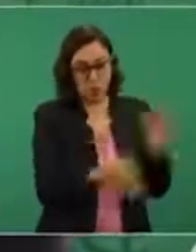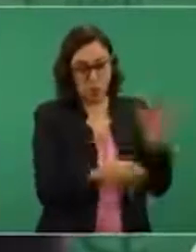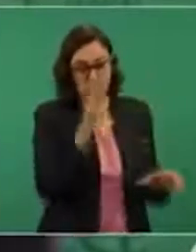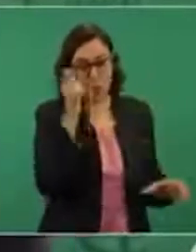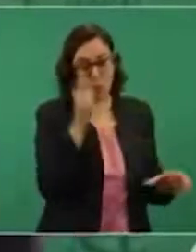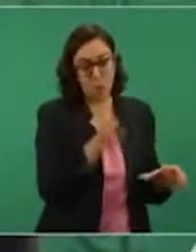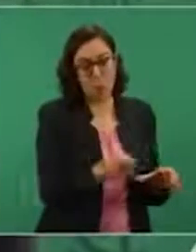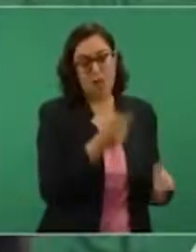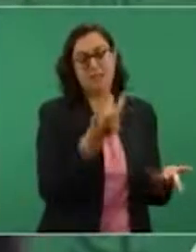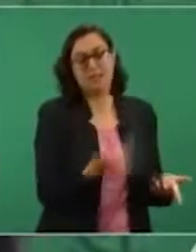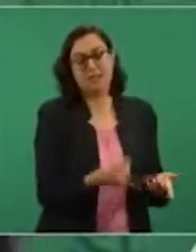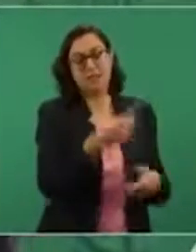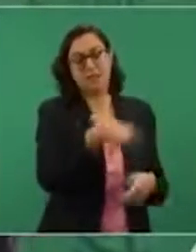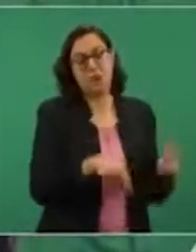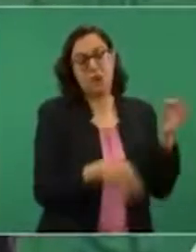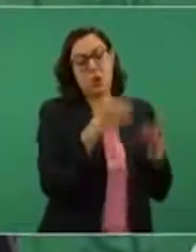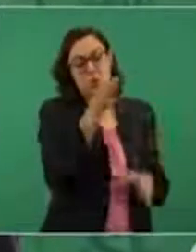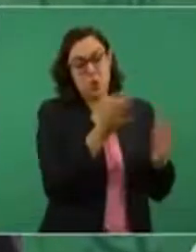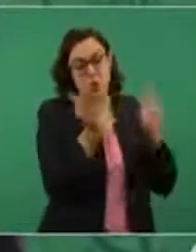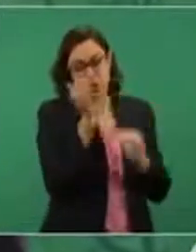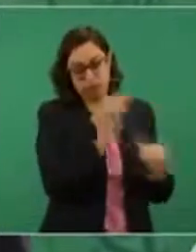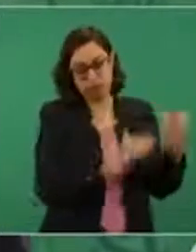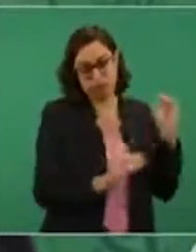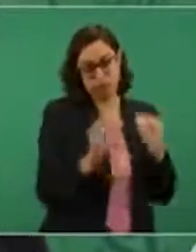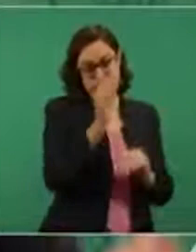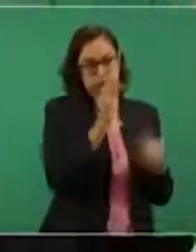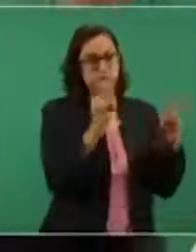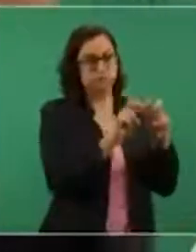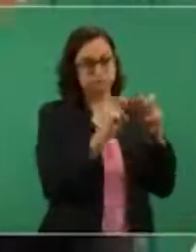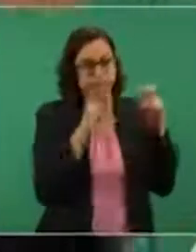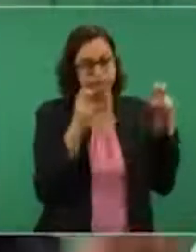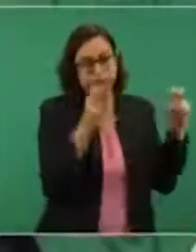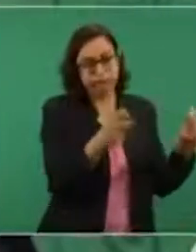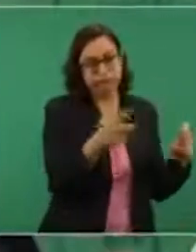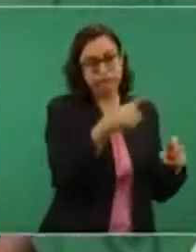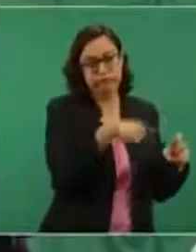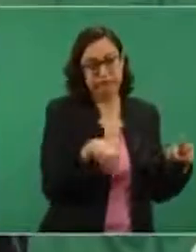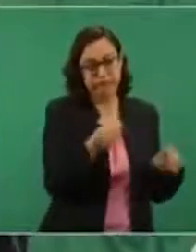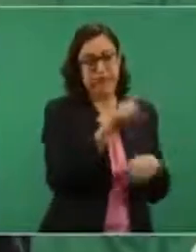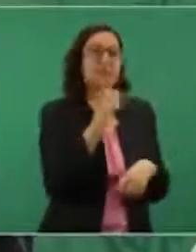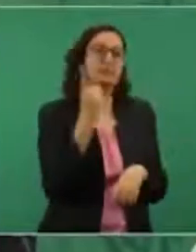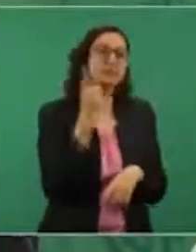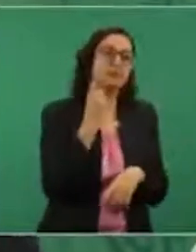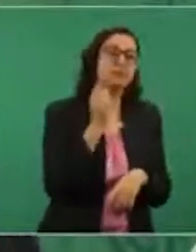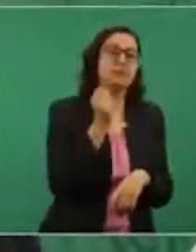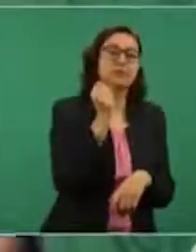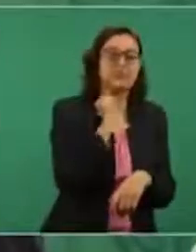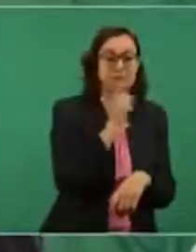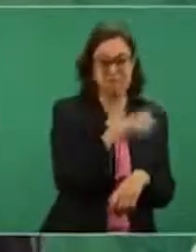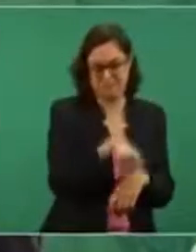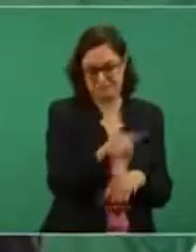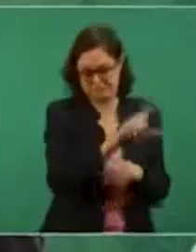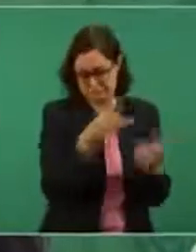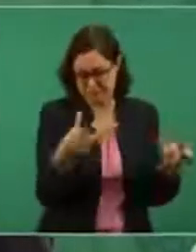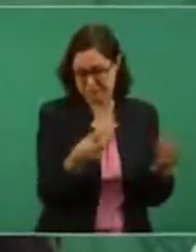ministros, con legisladores. Acuérdense,